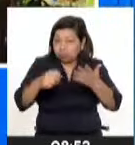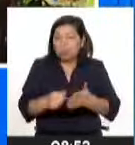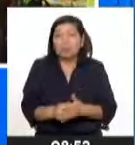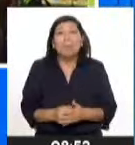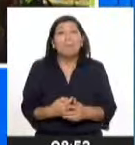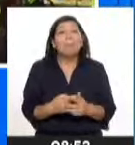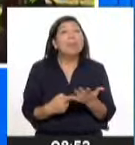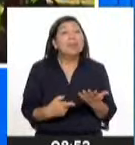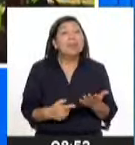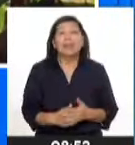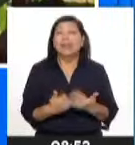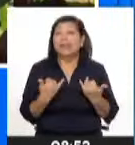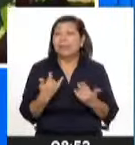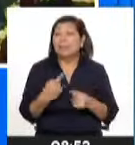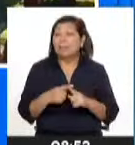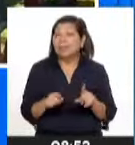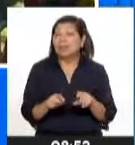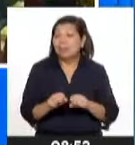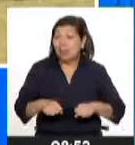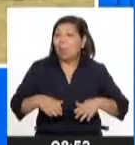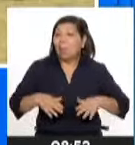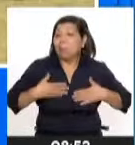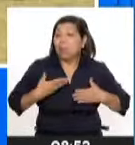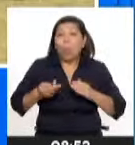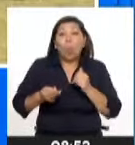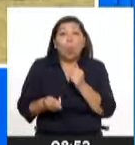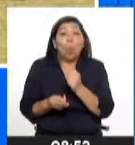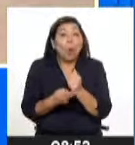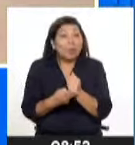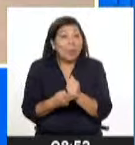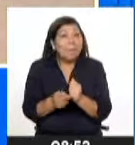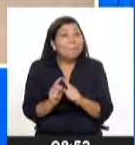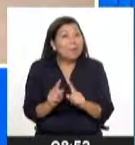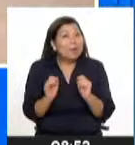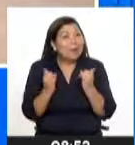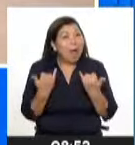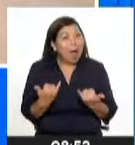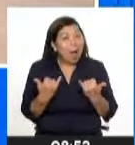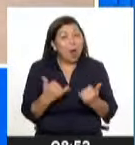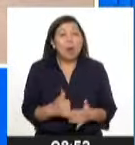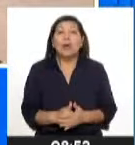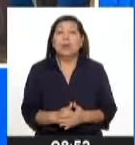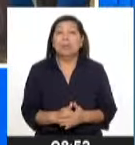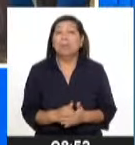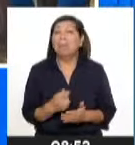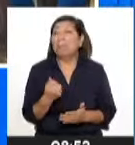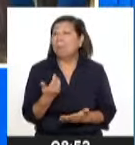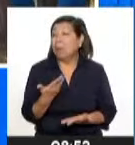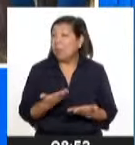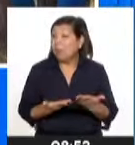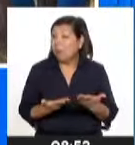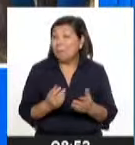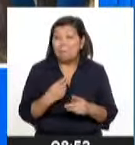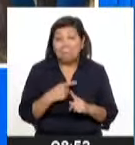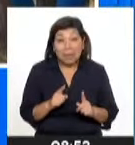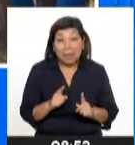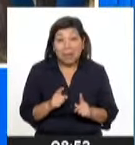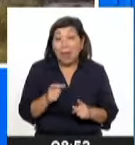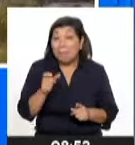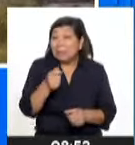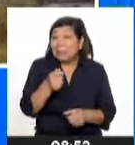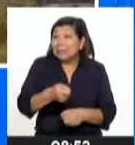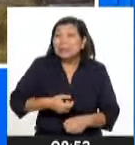Justamente son los agrícolas que se pueden almacenar. Entonces, en estos momentos, digamos, los precios no están muy favorables para los